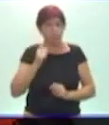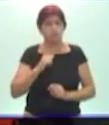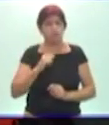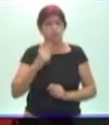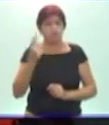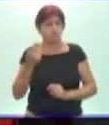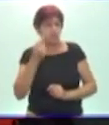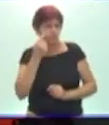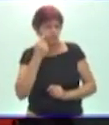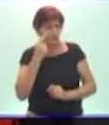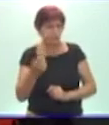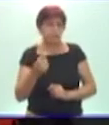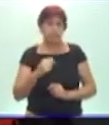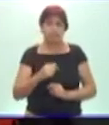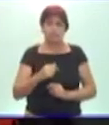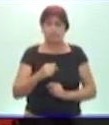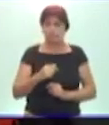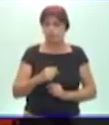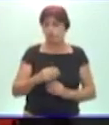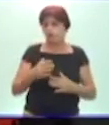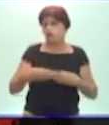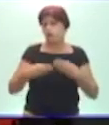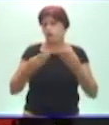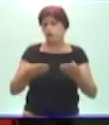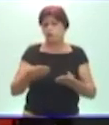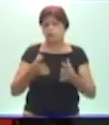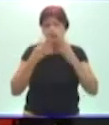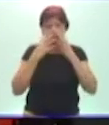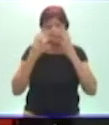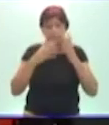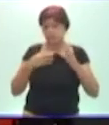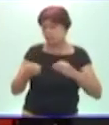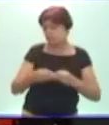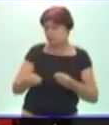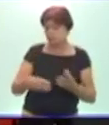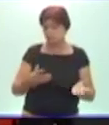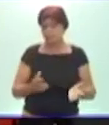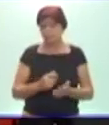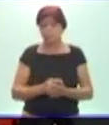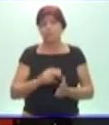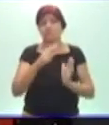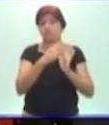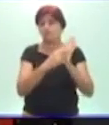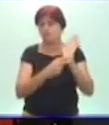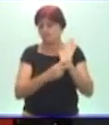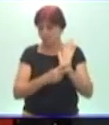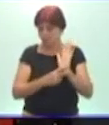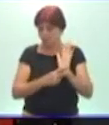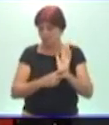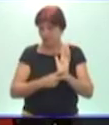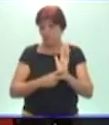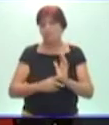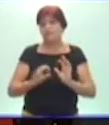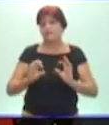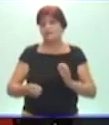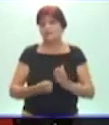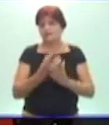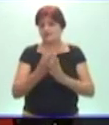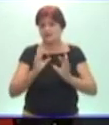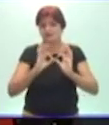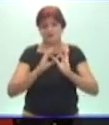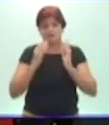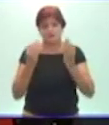más observador, a no darle tanta importancia a lo material y entonces esos son valores que se van fomentando en la familia y